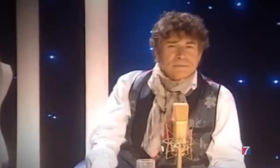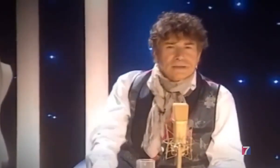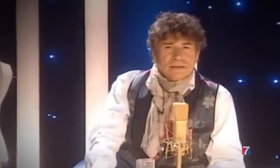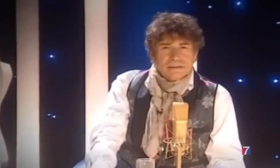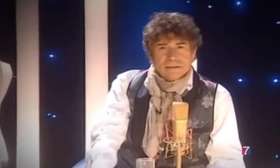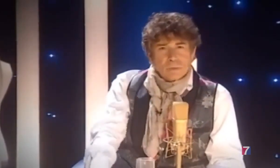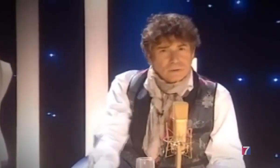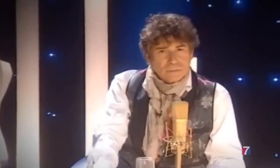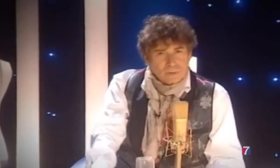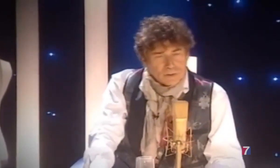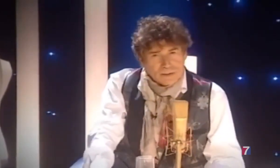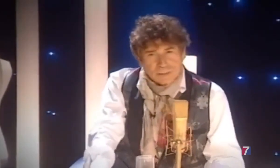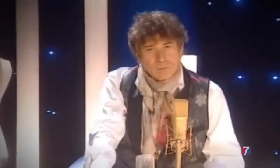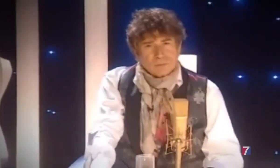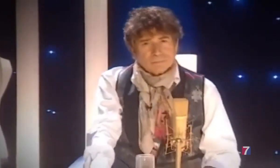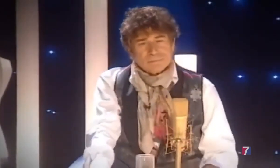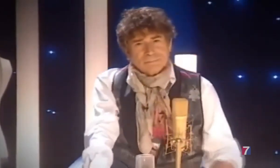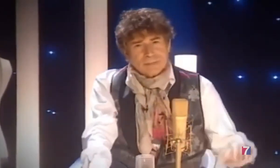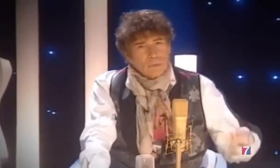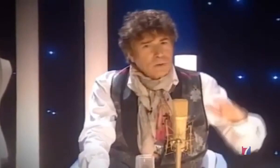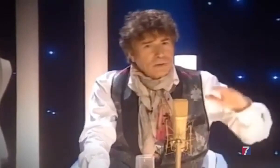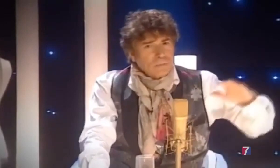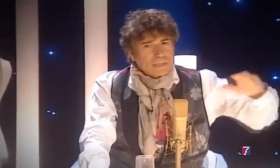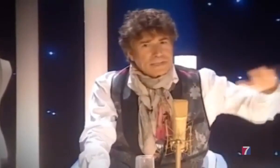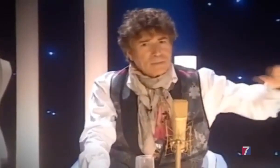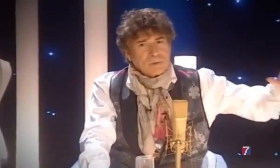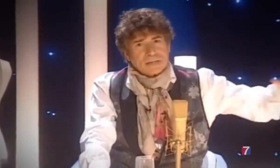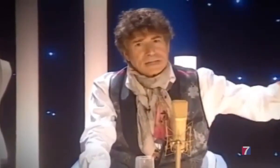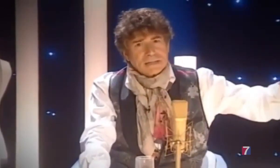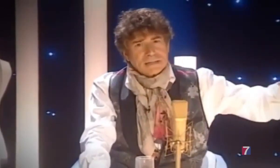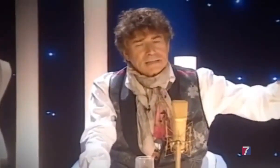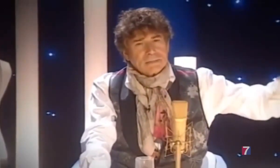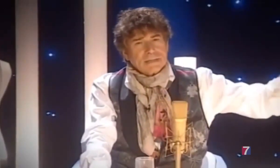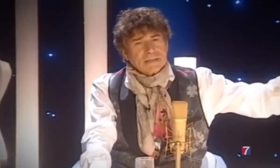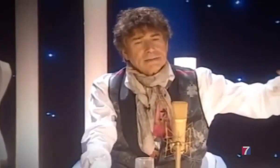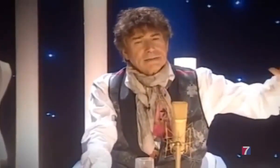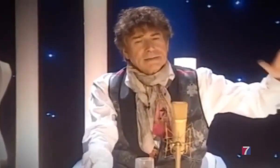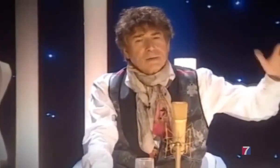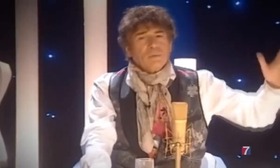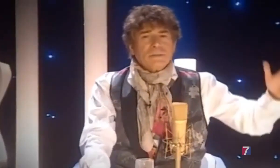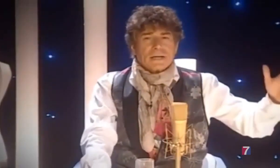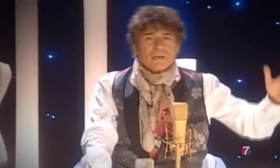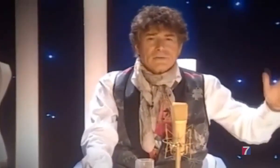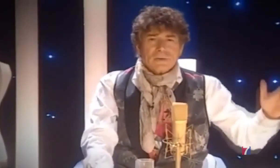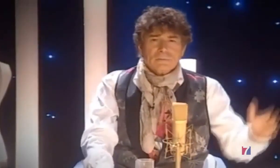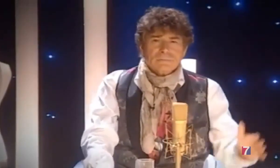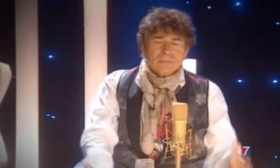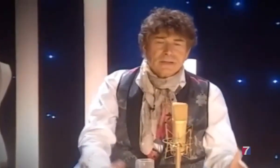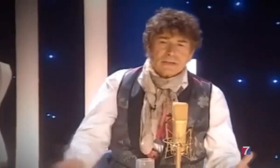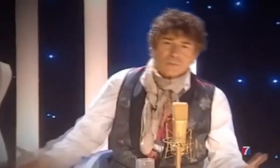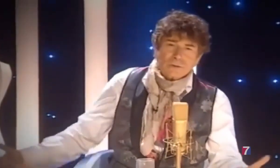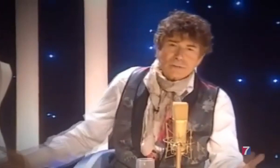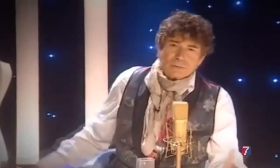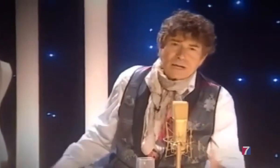la última noche de amor el último paseo por las calles de Sevilla la última canción